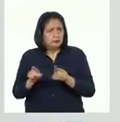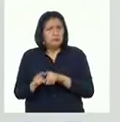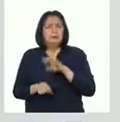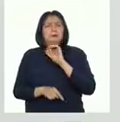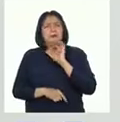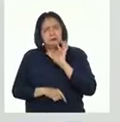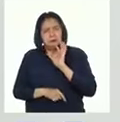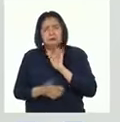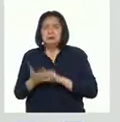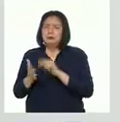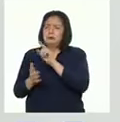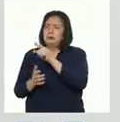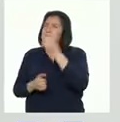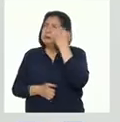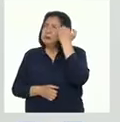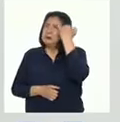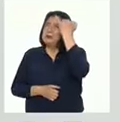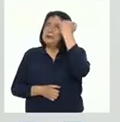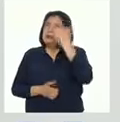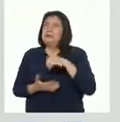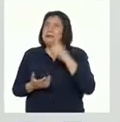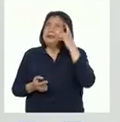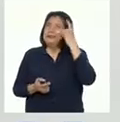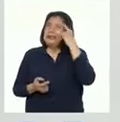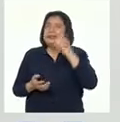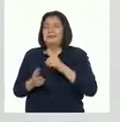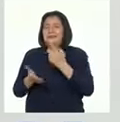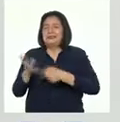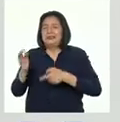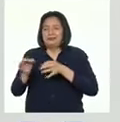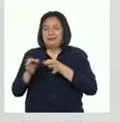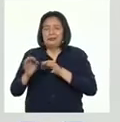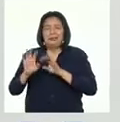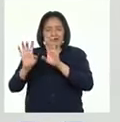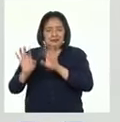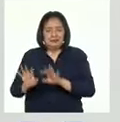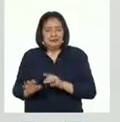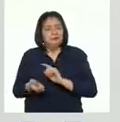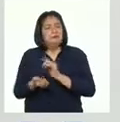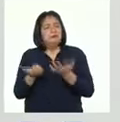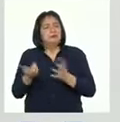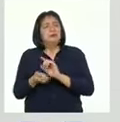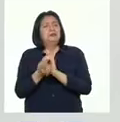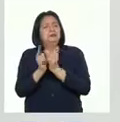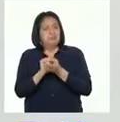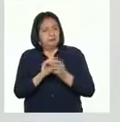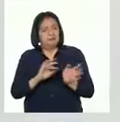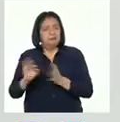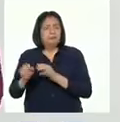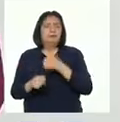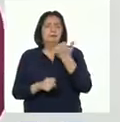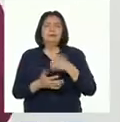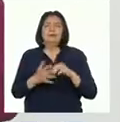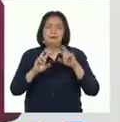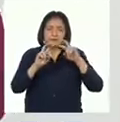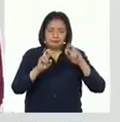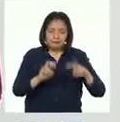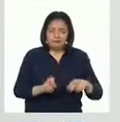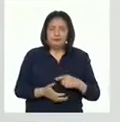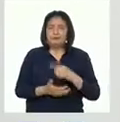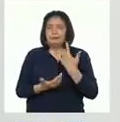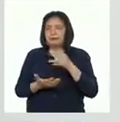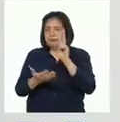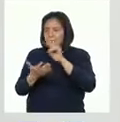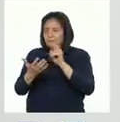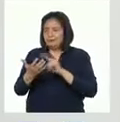confirmar o corregir sus predicciones. Ahora iremos analizando con más detalle el texto. Para eso